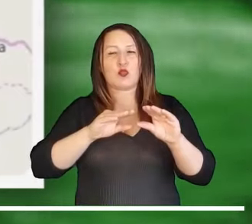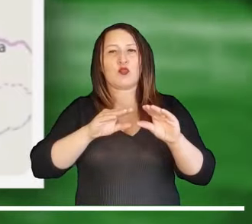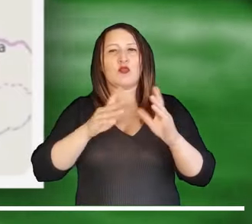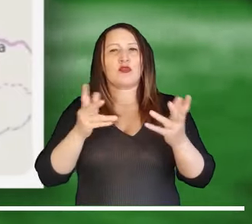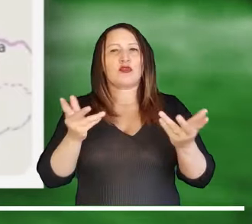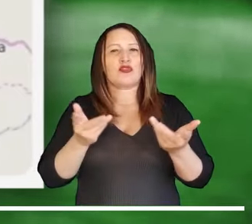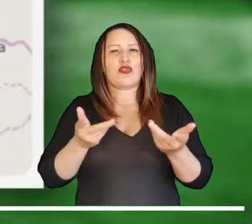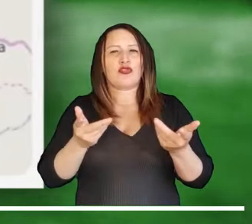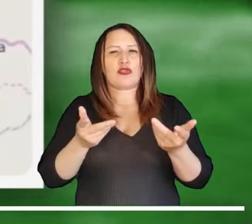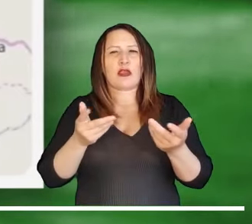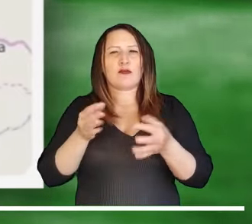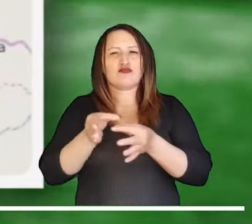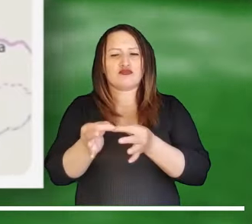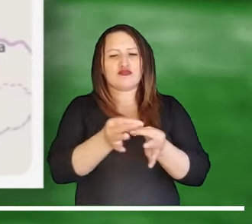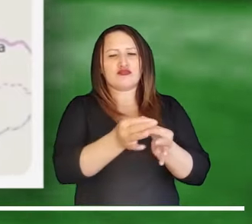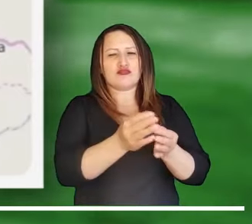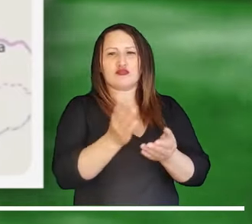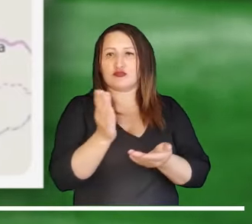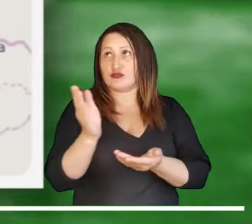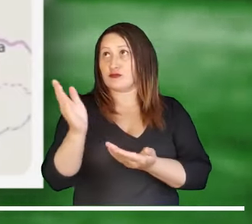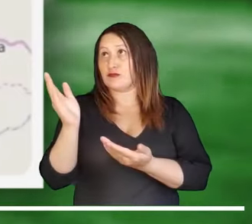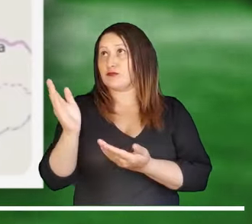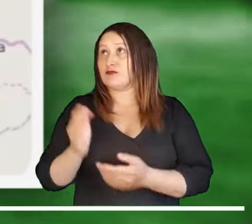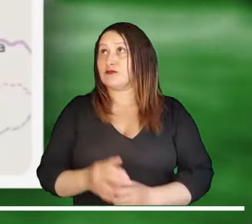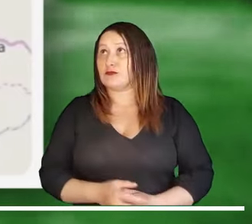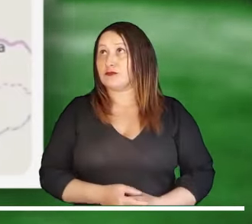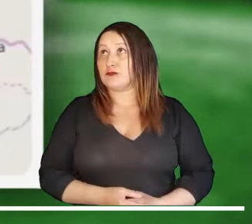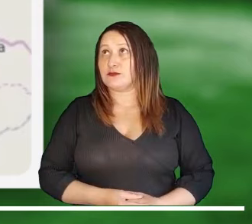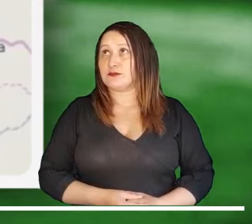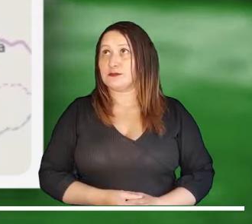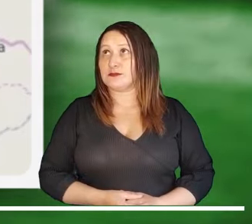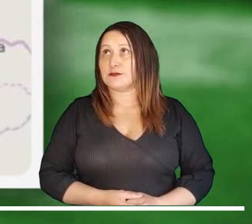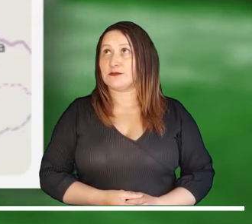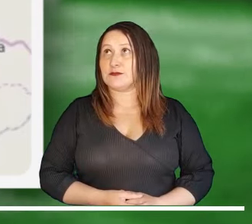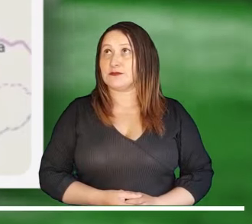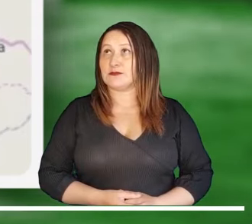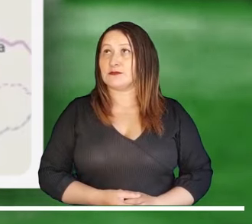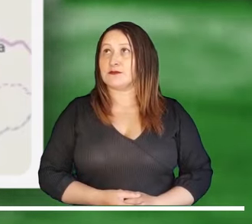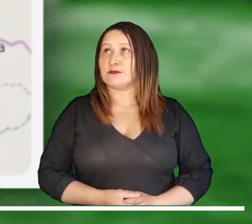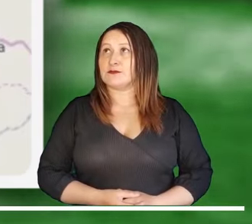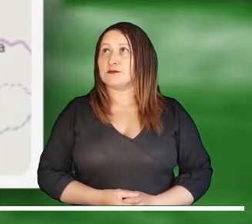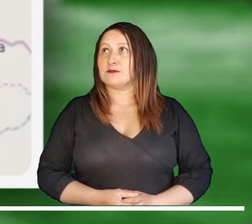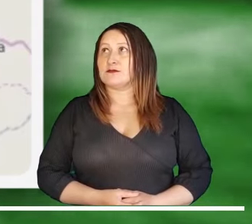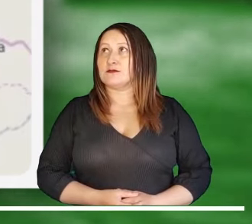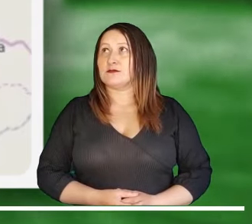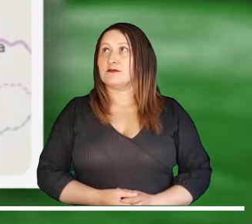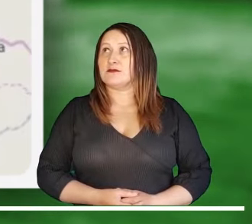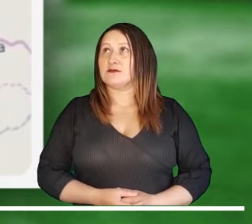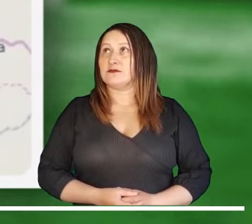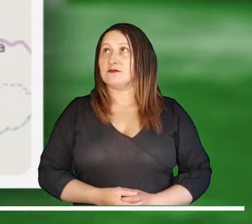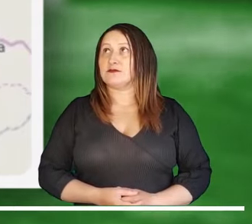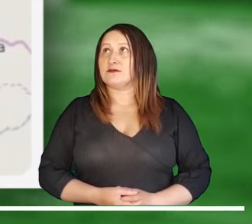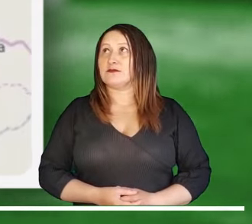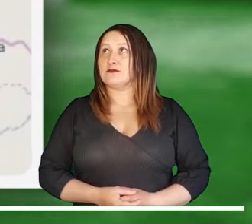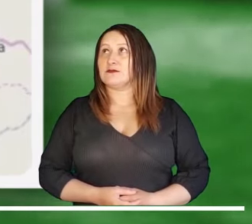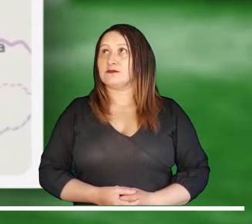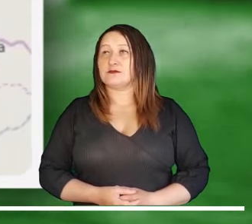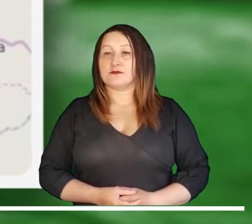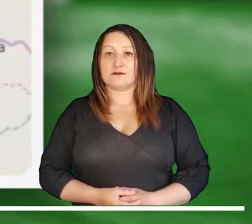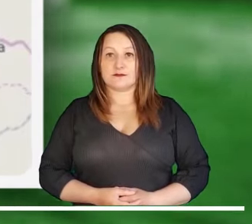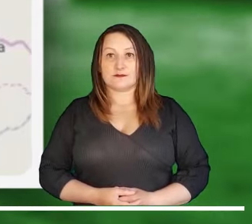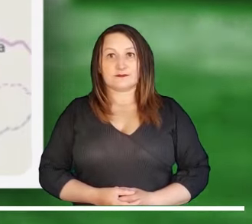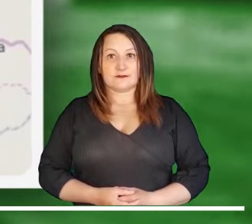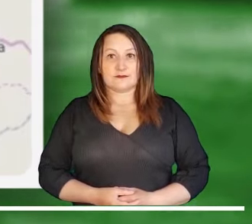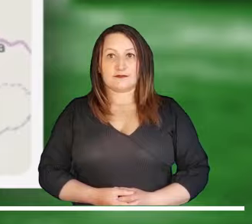desabastecimiento de agua en los corregimientos y veredas de Alemania, Almagra, Pichiguay, Don Gabriel, Salitral,